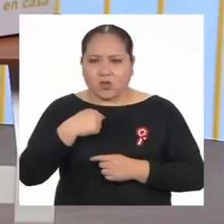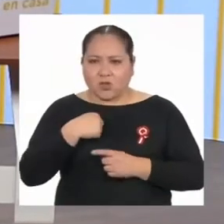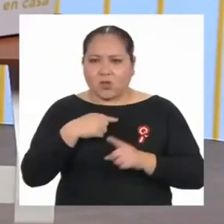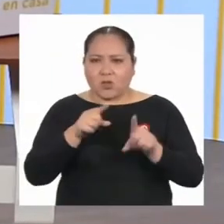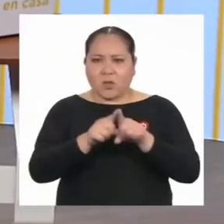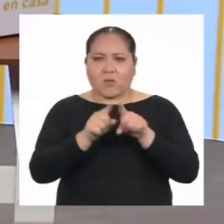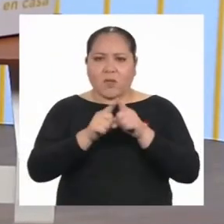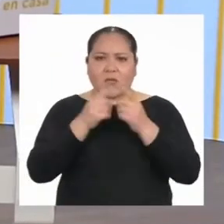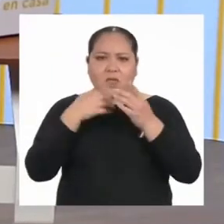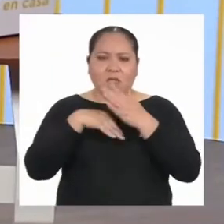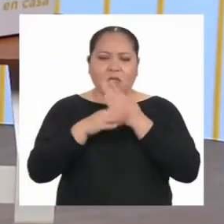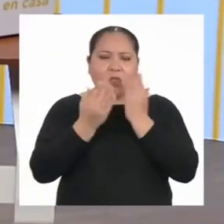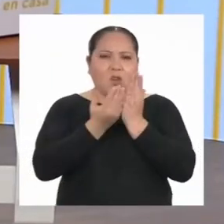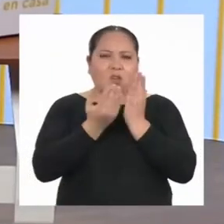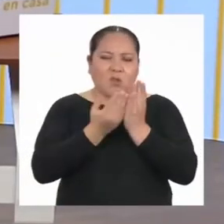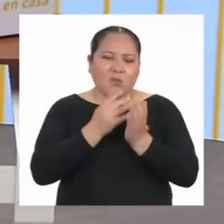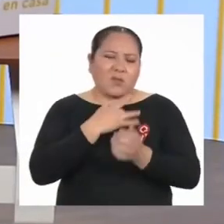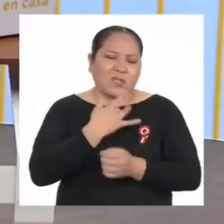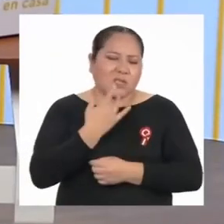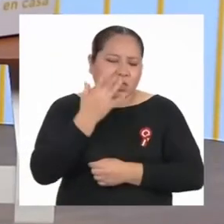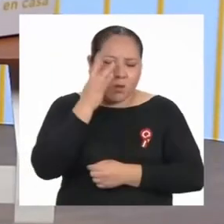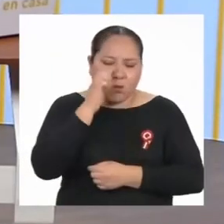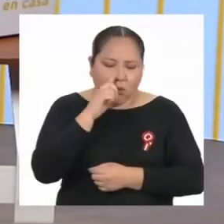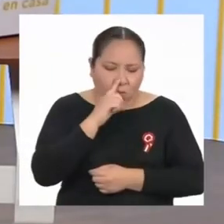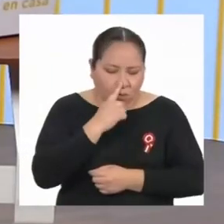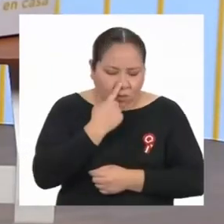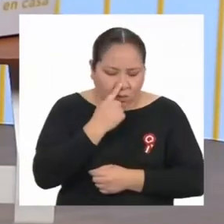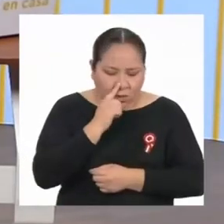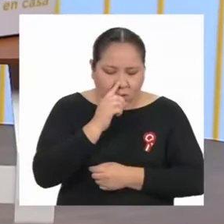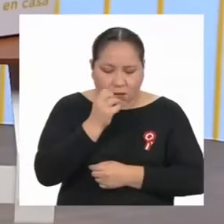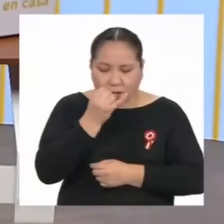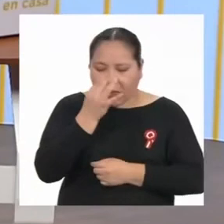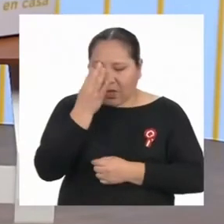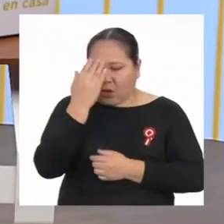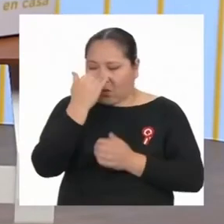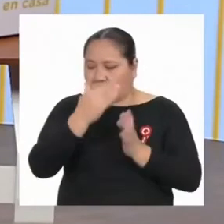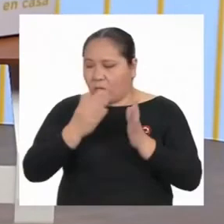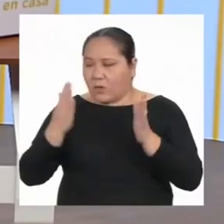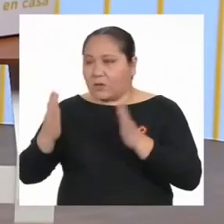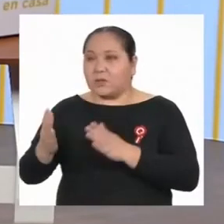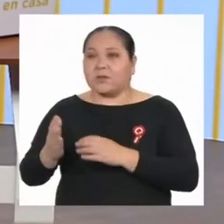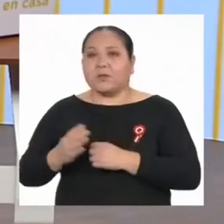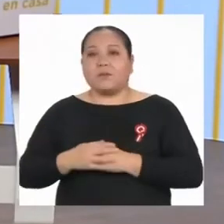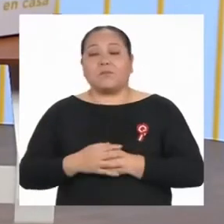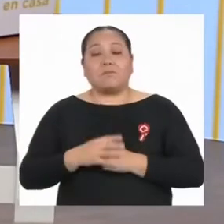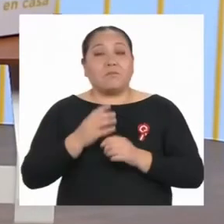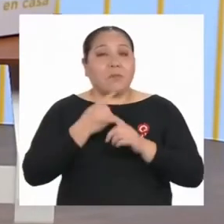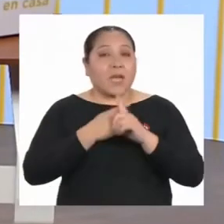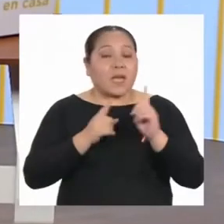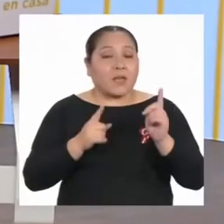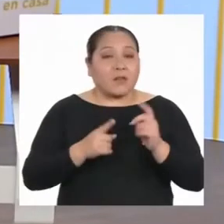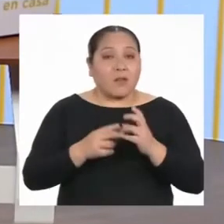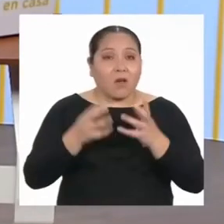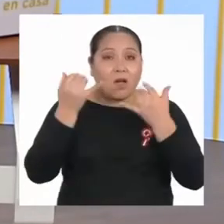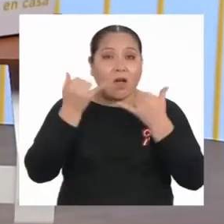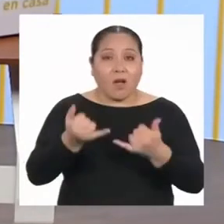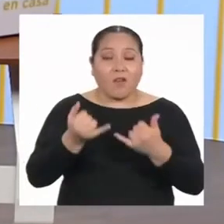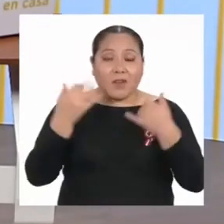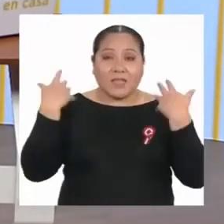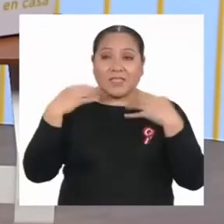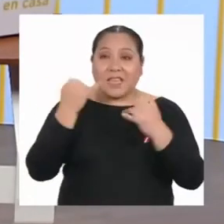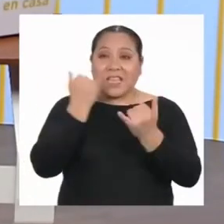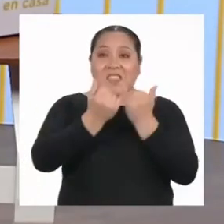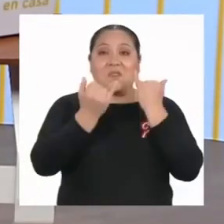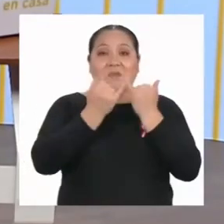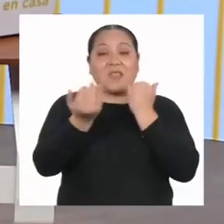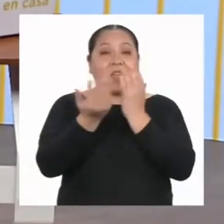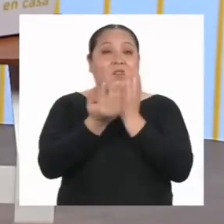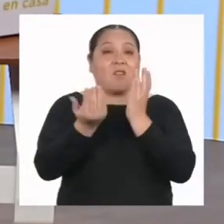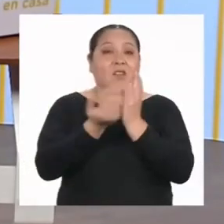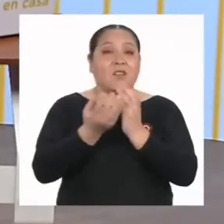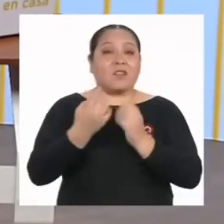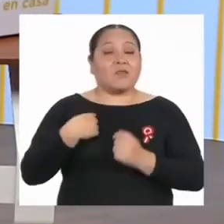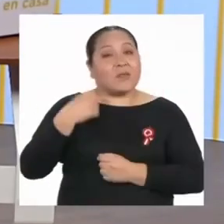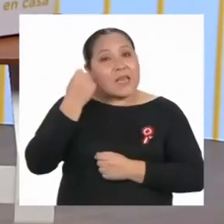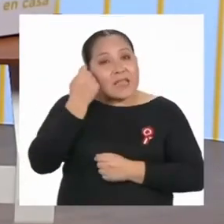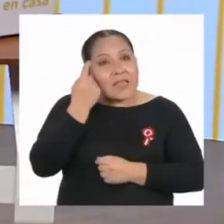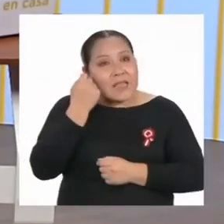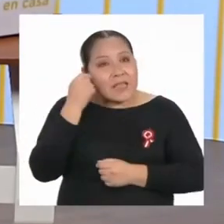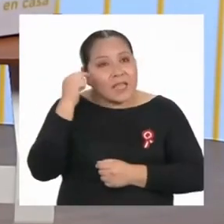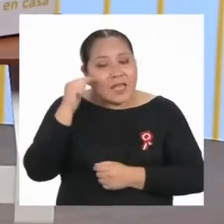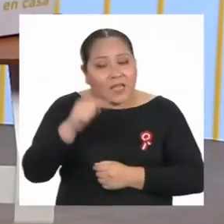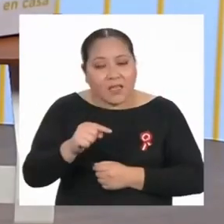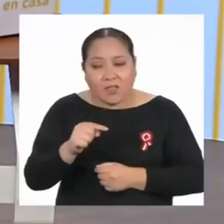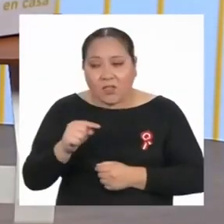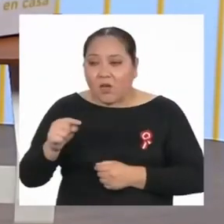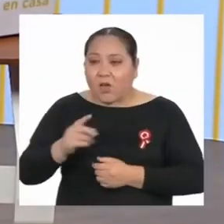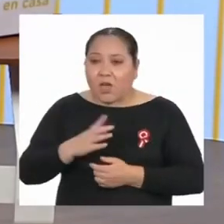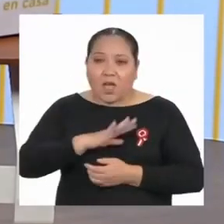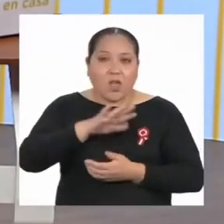vez me sentí aburrida en ciertos cursos. Sin embargo, ahora que ya terminé el colegio, me doy cuenta de que